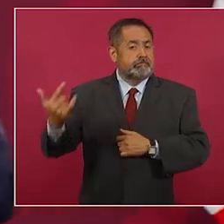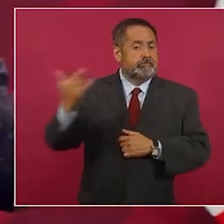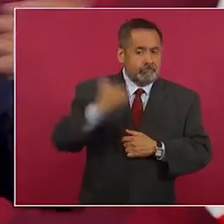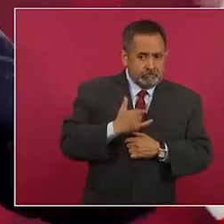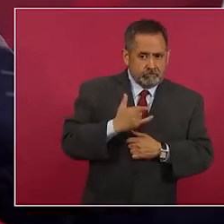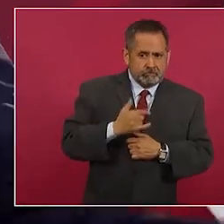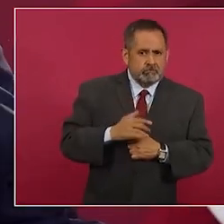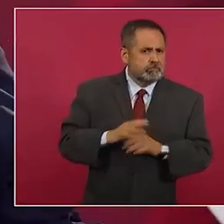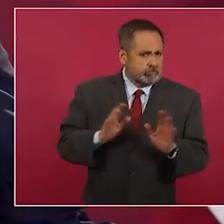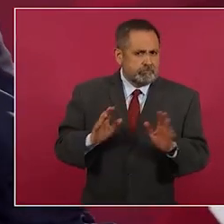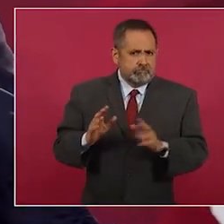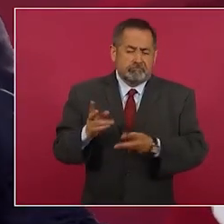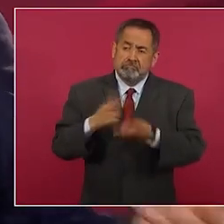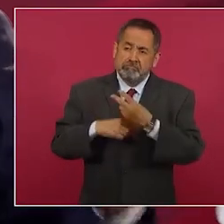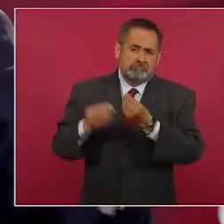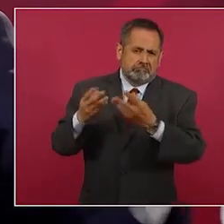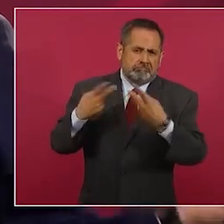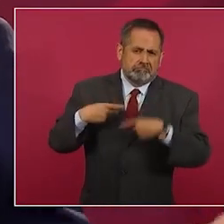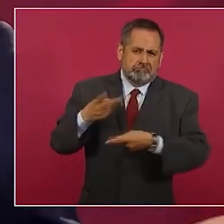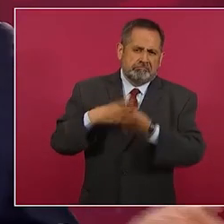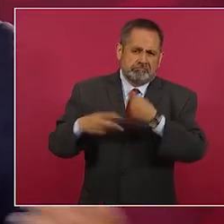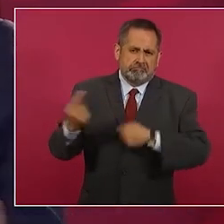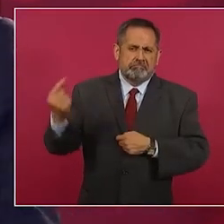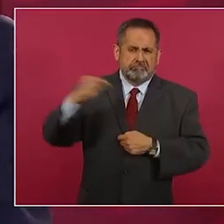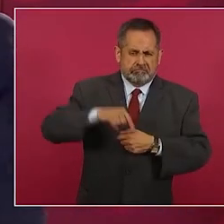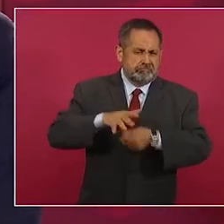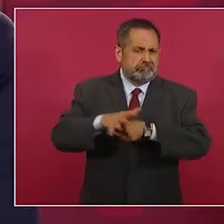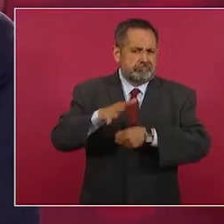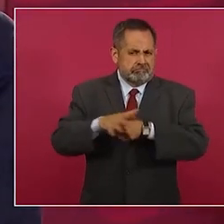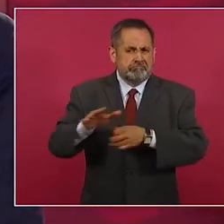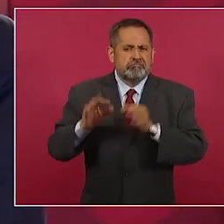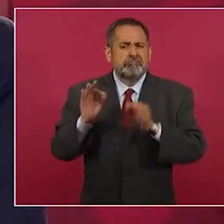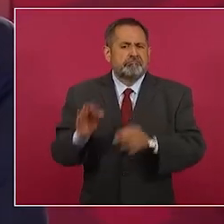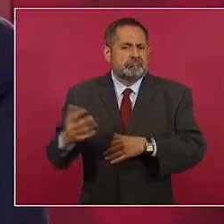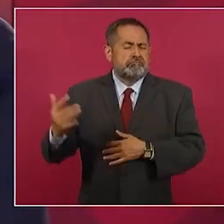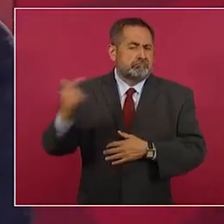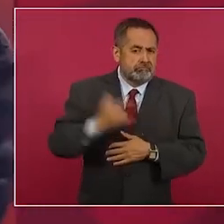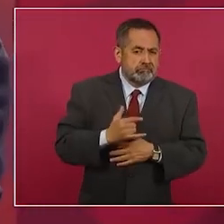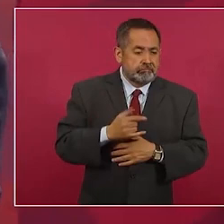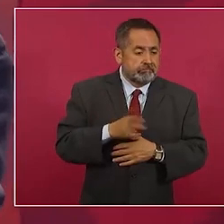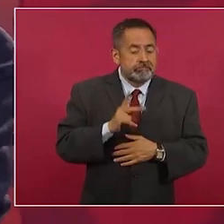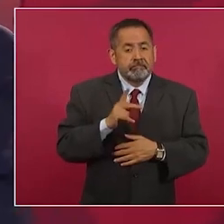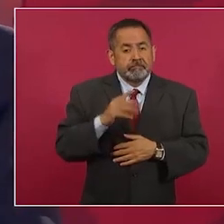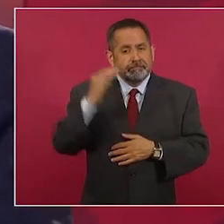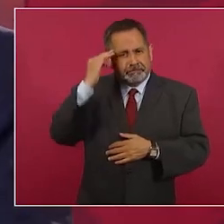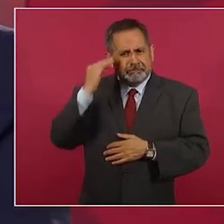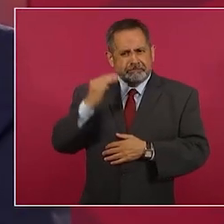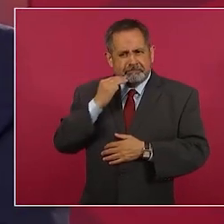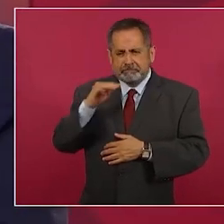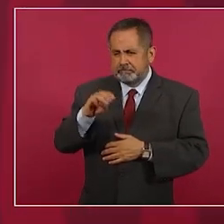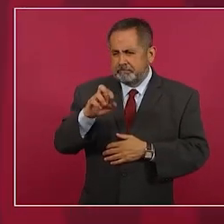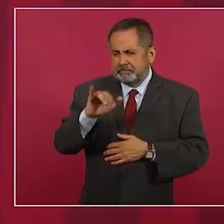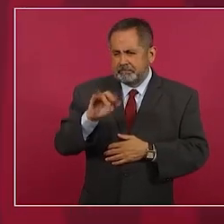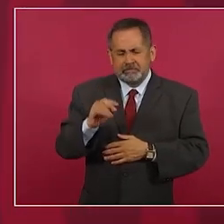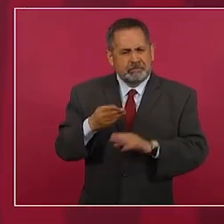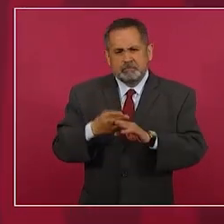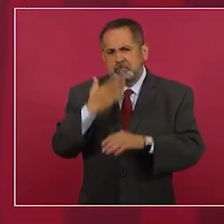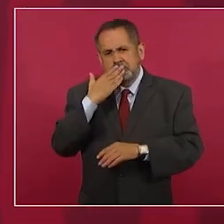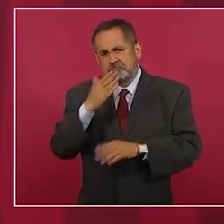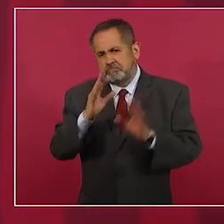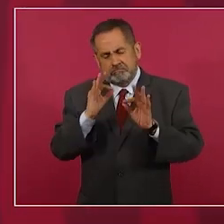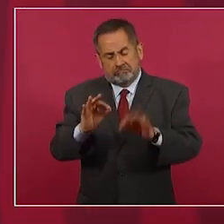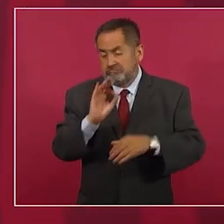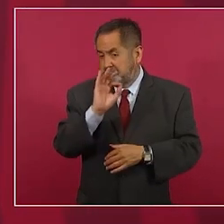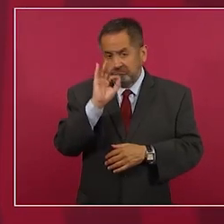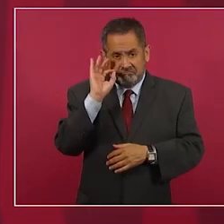sí trae pasaje suficiente y el de Mérida muy bien esto